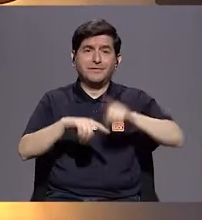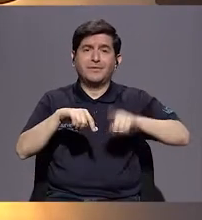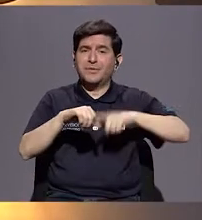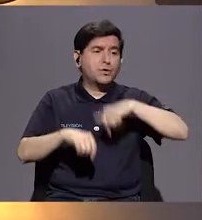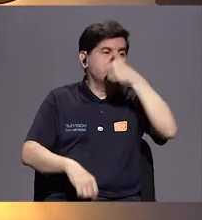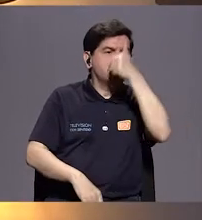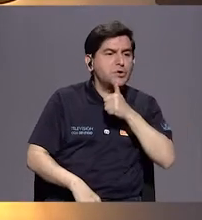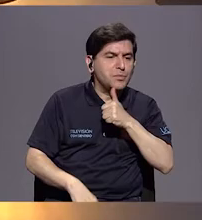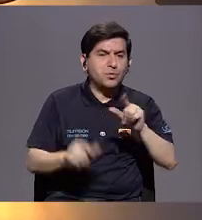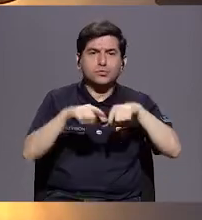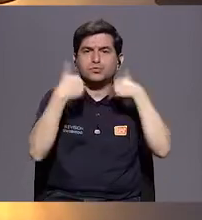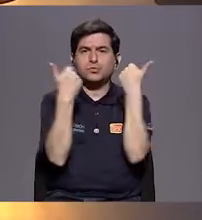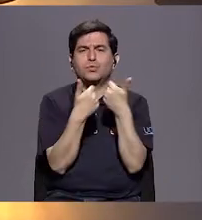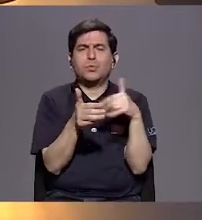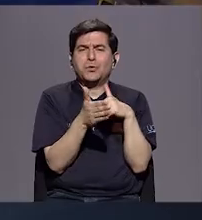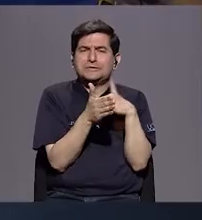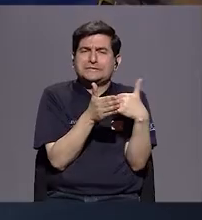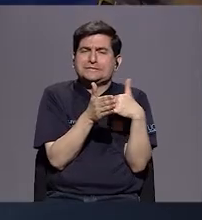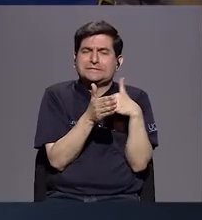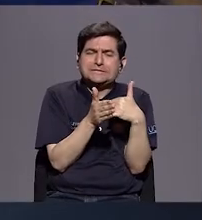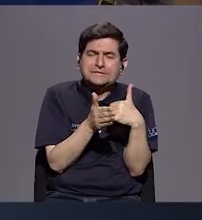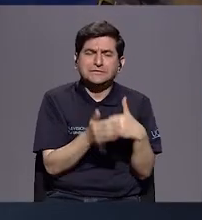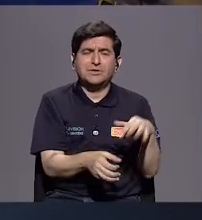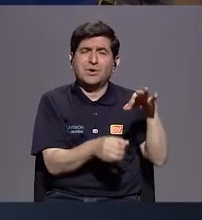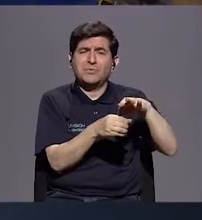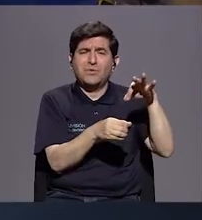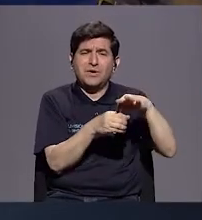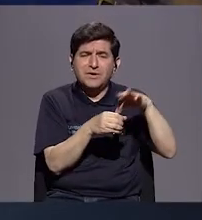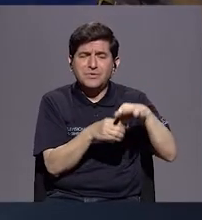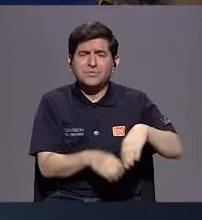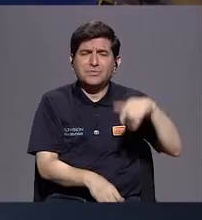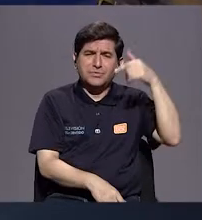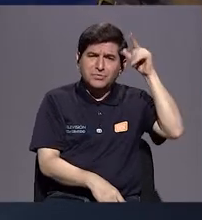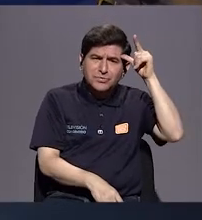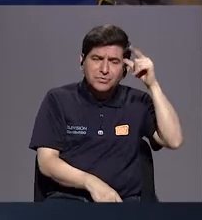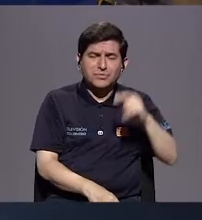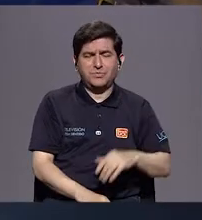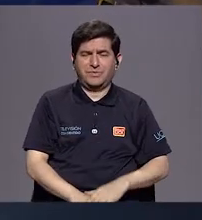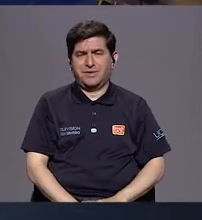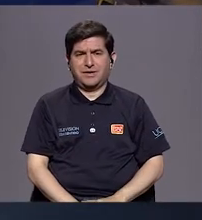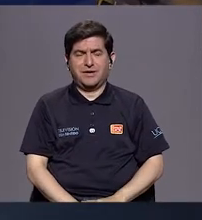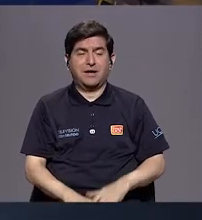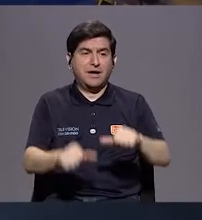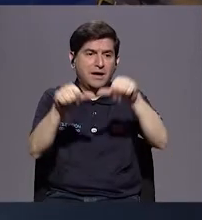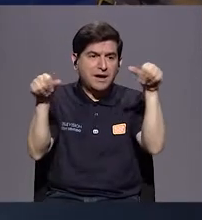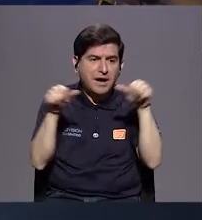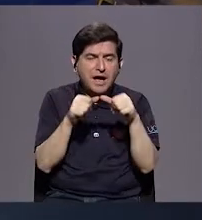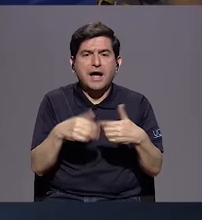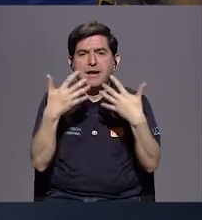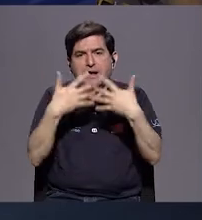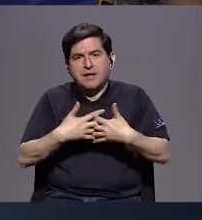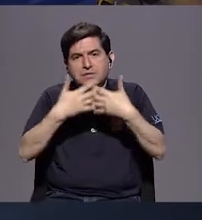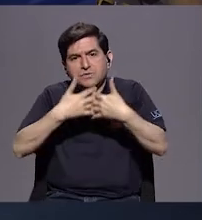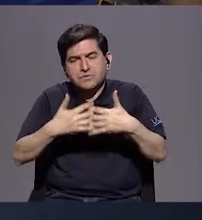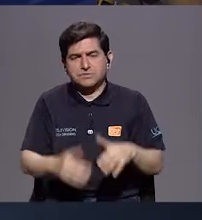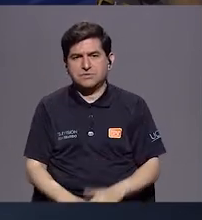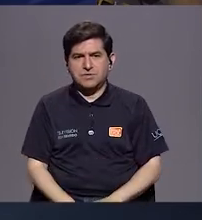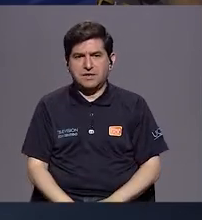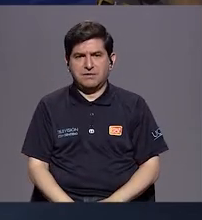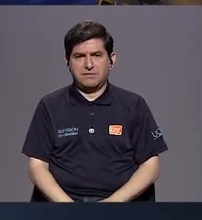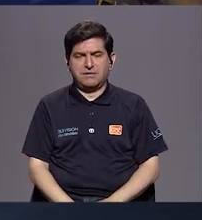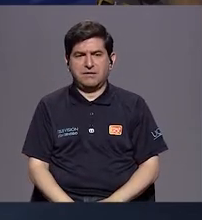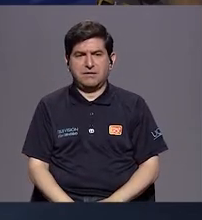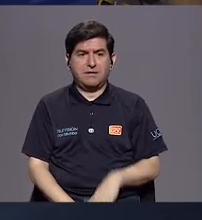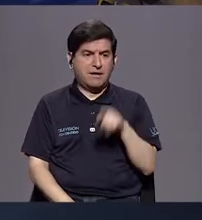sacrificar sectores tan vulnerables como un sector agropecuario, como un sector ganadero, el sector de la industria, en donde cada